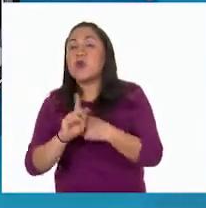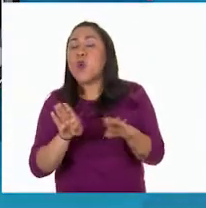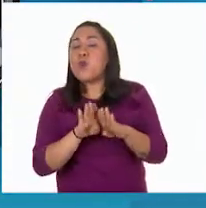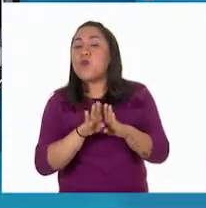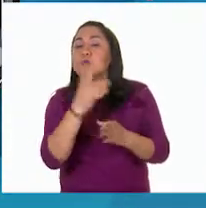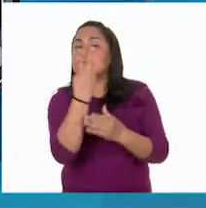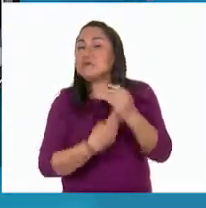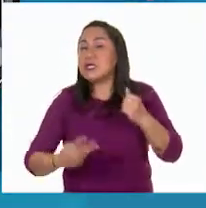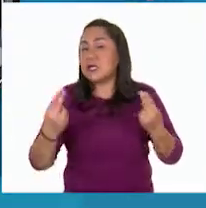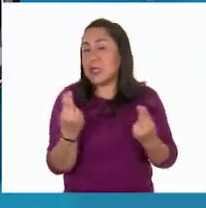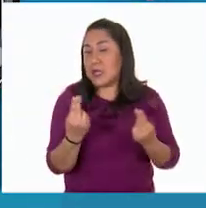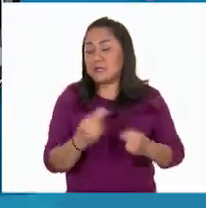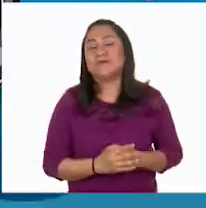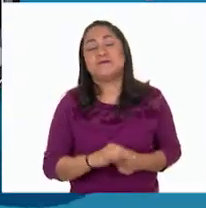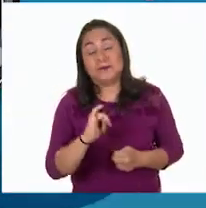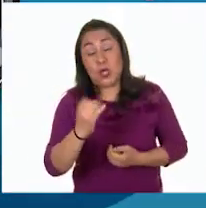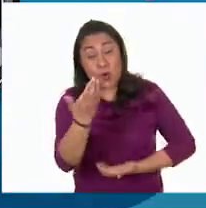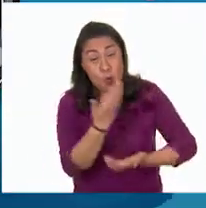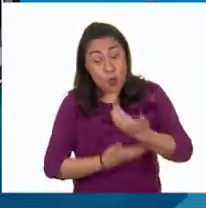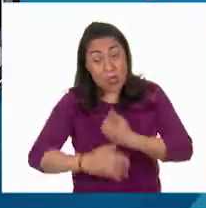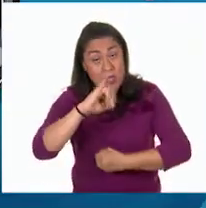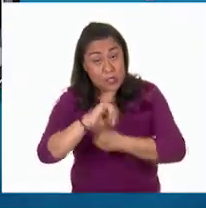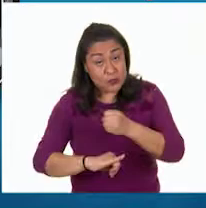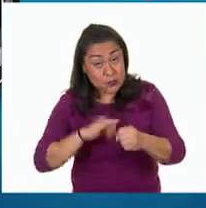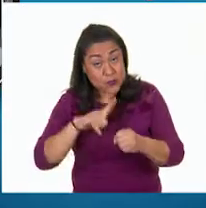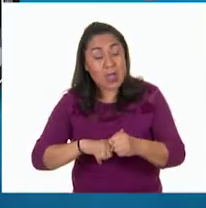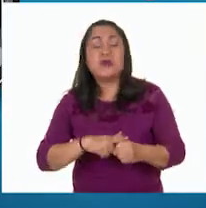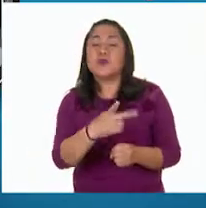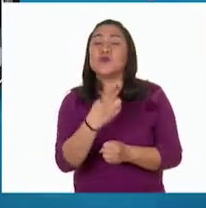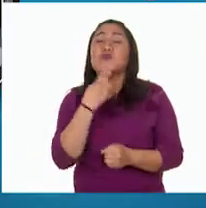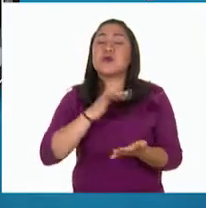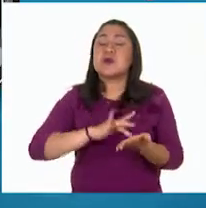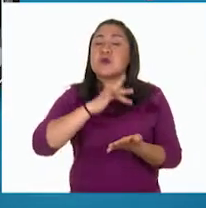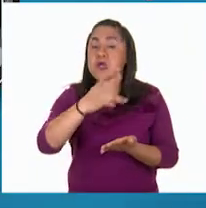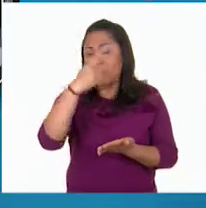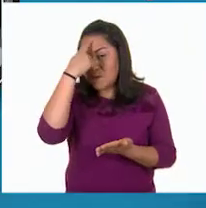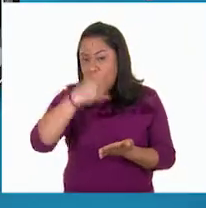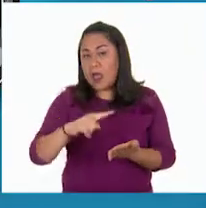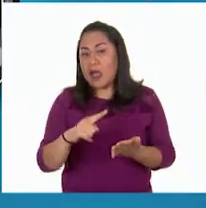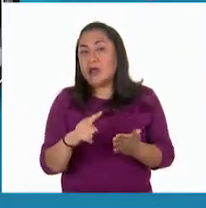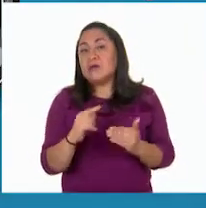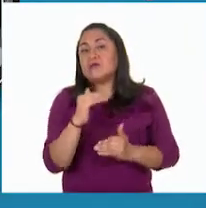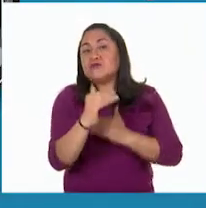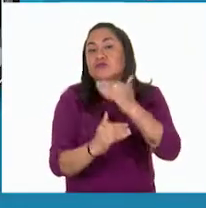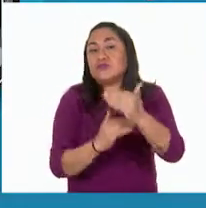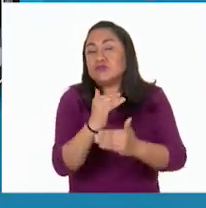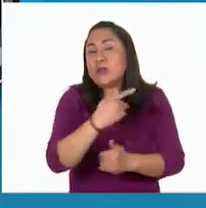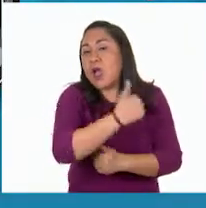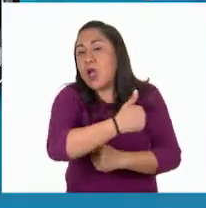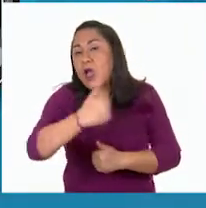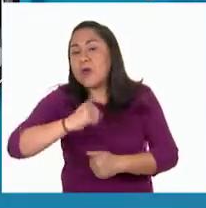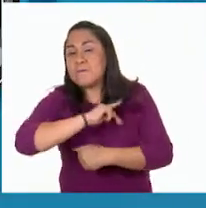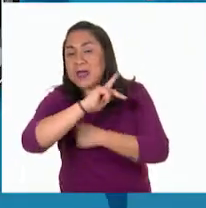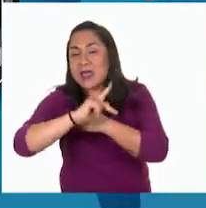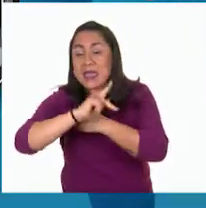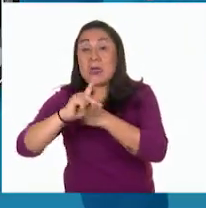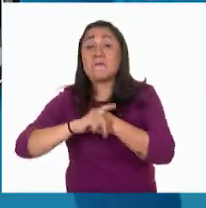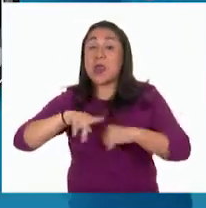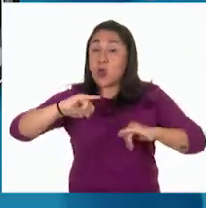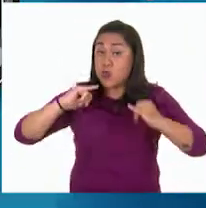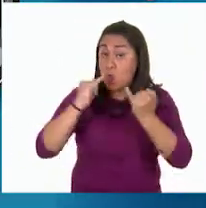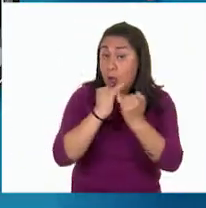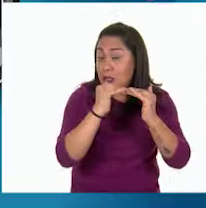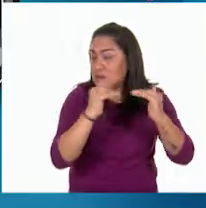es, el comercio internacional contribuye al desarrollo económico de los países, aunque no es la misma proporción en todos.